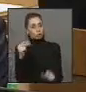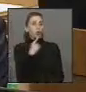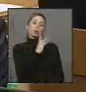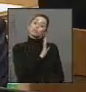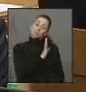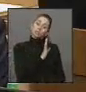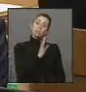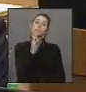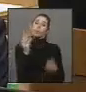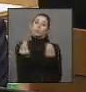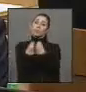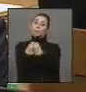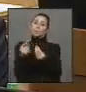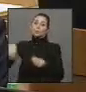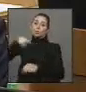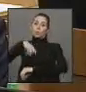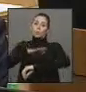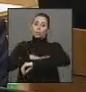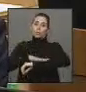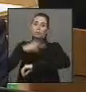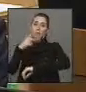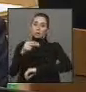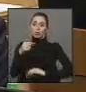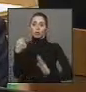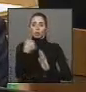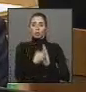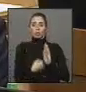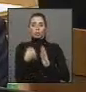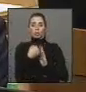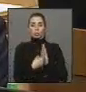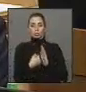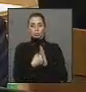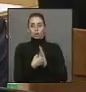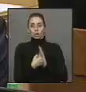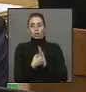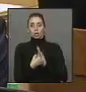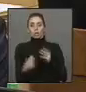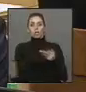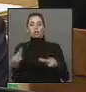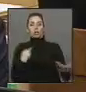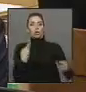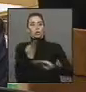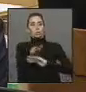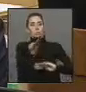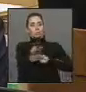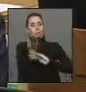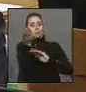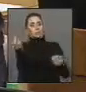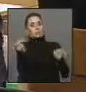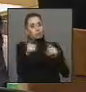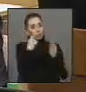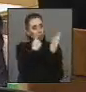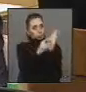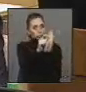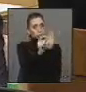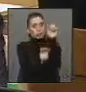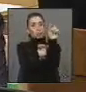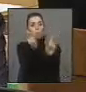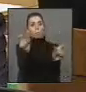una parte importante, en luchar por que las reivindicaciones de los pueblos originarios, en definitiva,